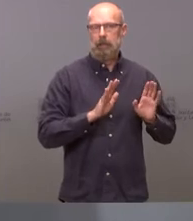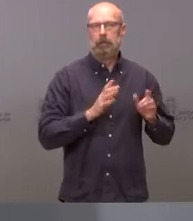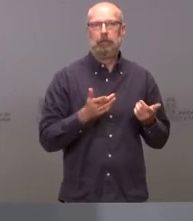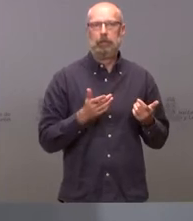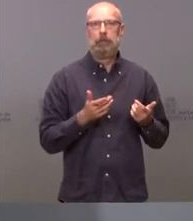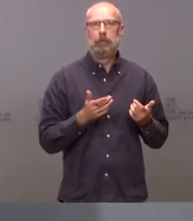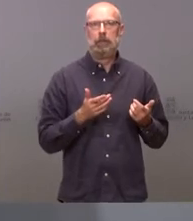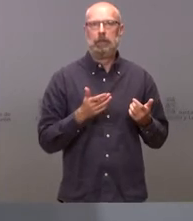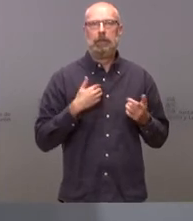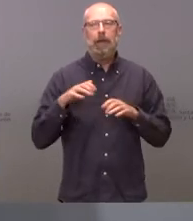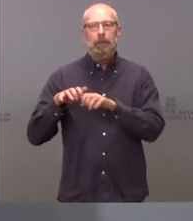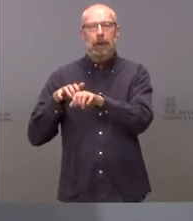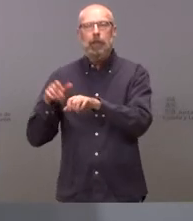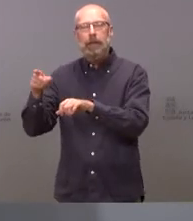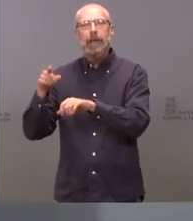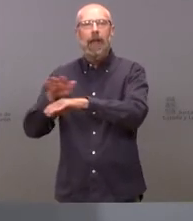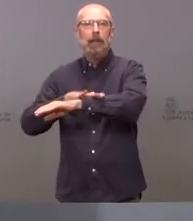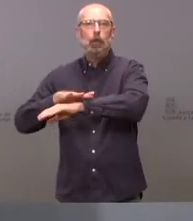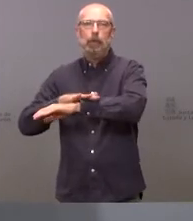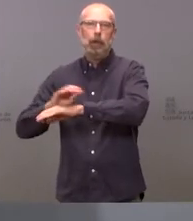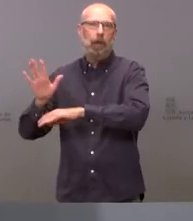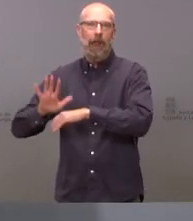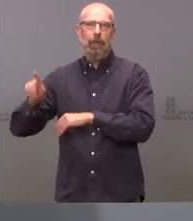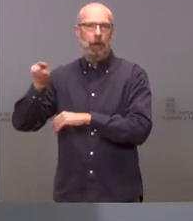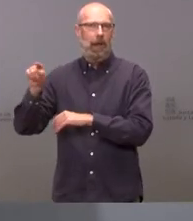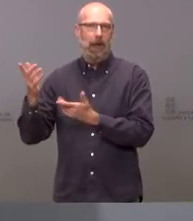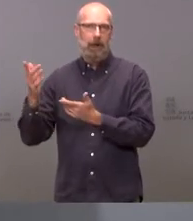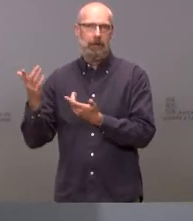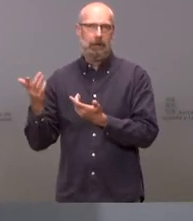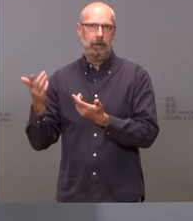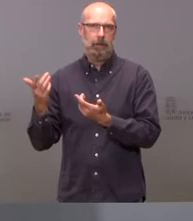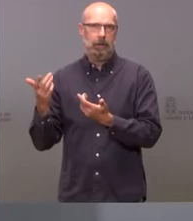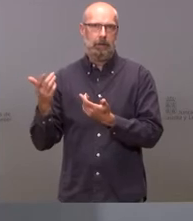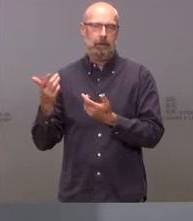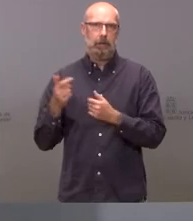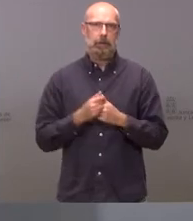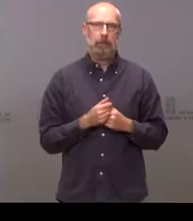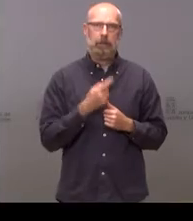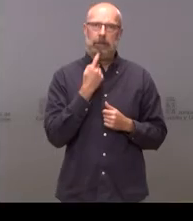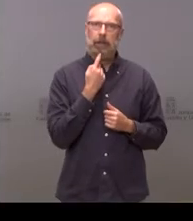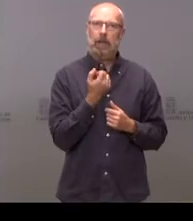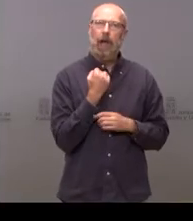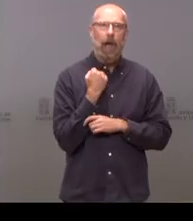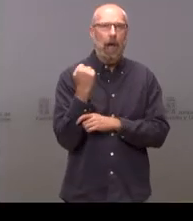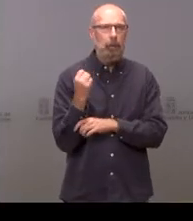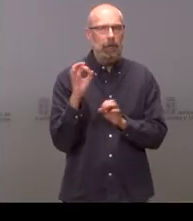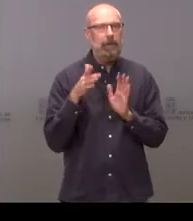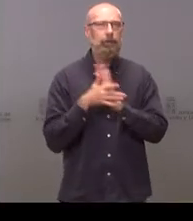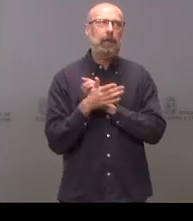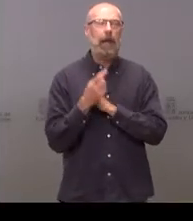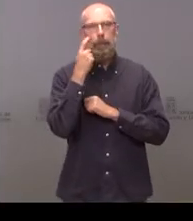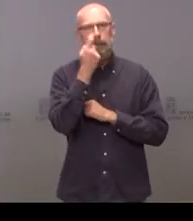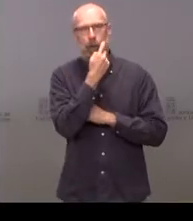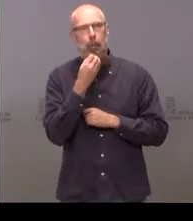es el gobierno del Parlamento Nacional es a quien le corresponde No apoyar parlamentariamente en este caso sería pues que le diera su visto bueno Lo que